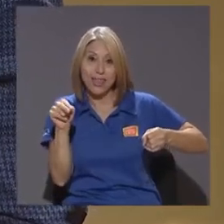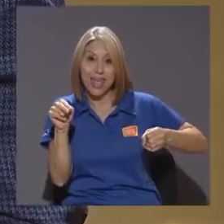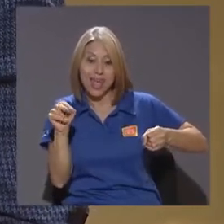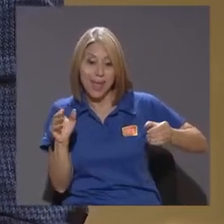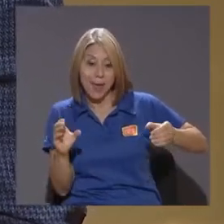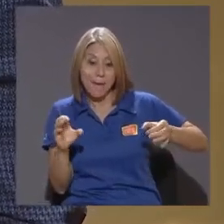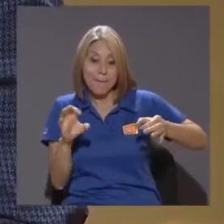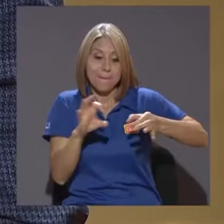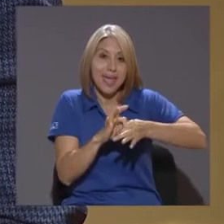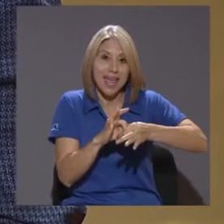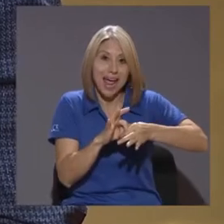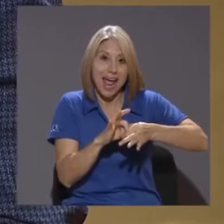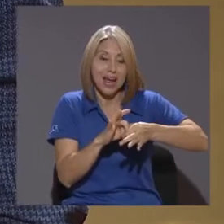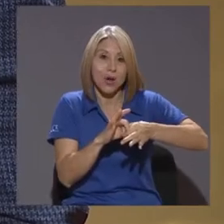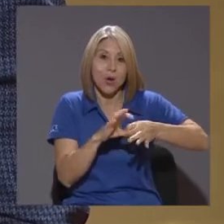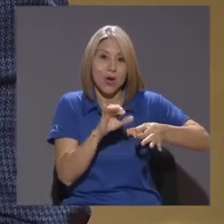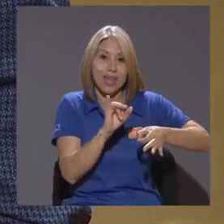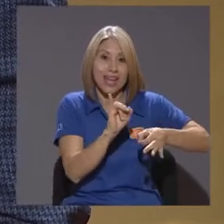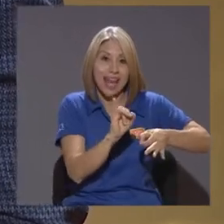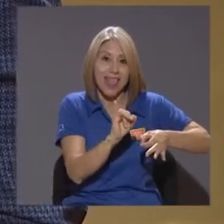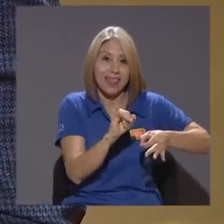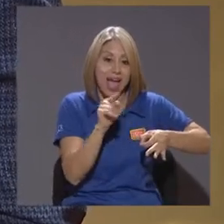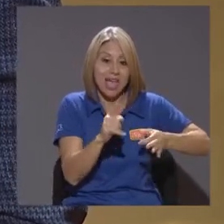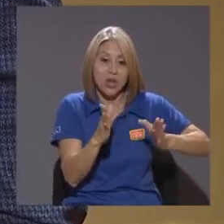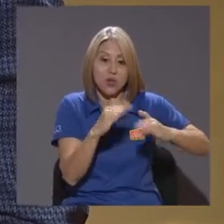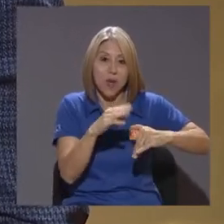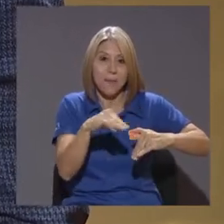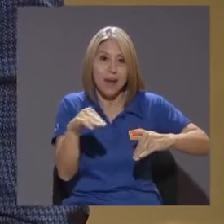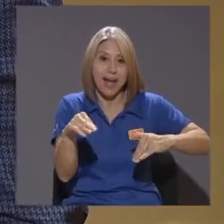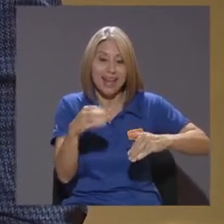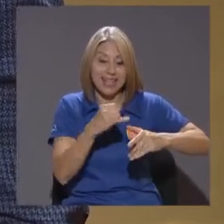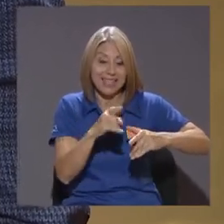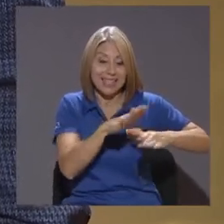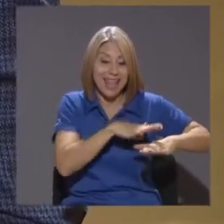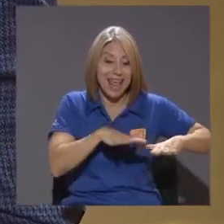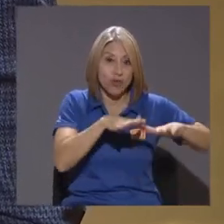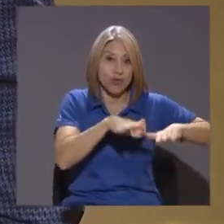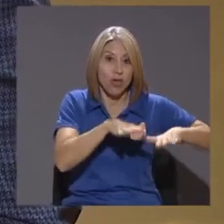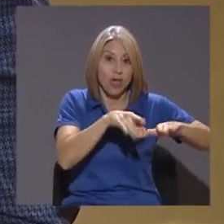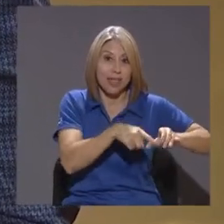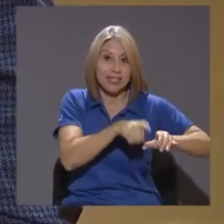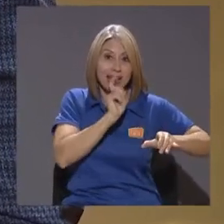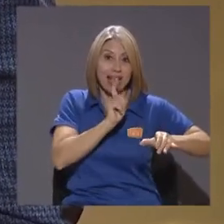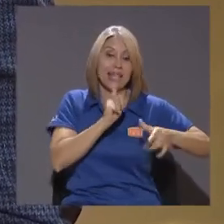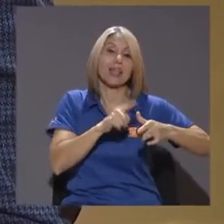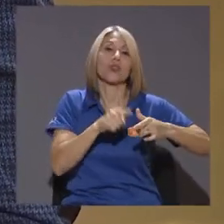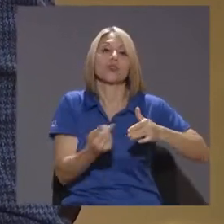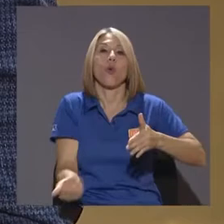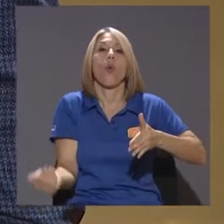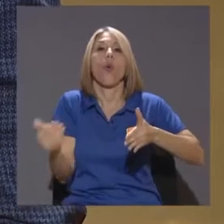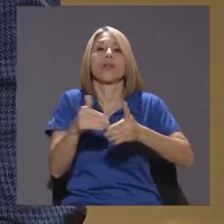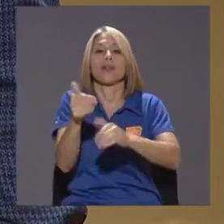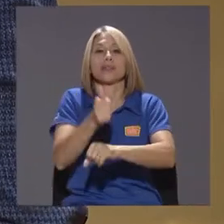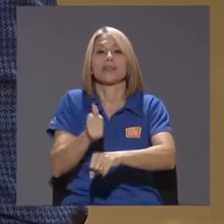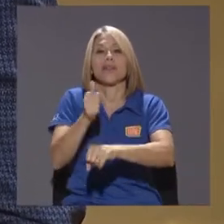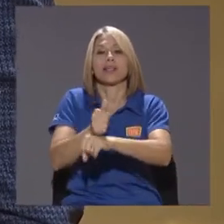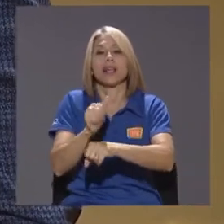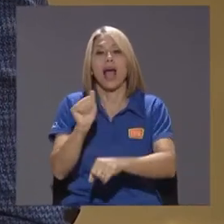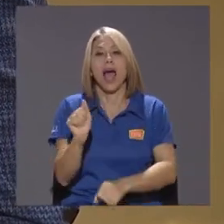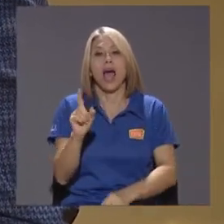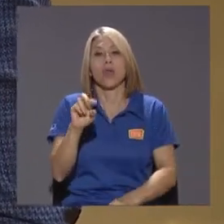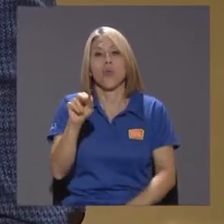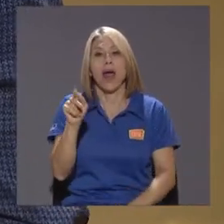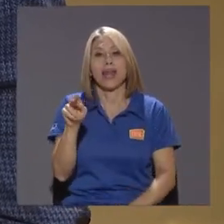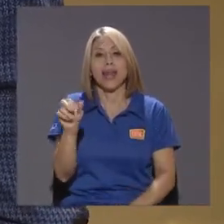Entonces Ahí Si en el caso De tomar la decisión De salirse Van a tener que exactamente Volver a poner aduanas Y uno diría Bueno ¿Cuál es la